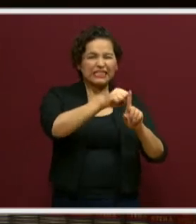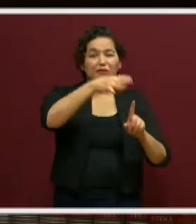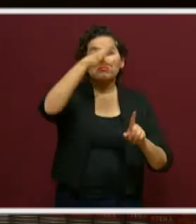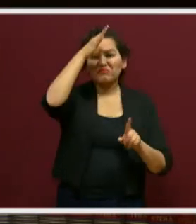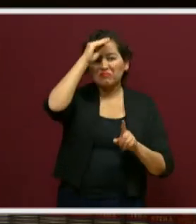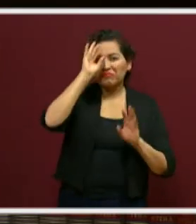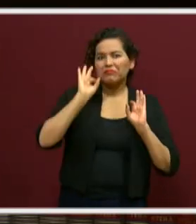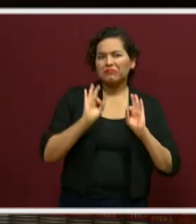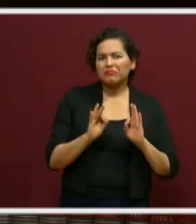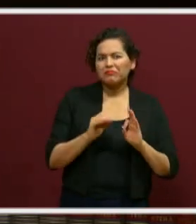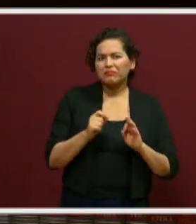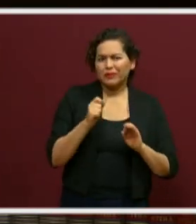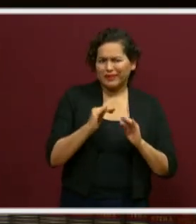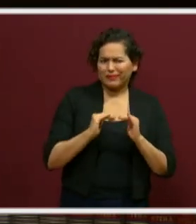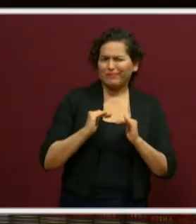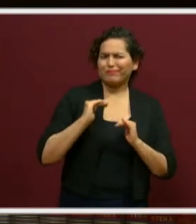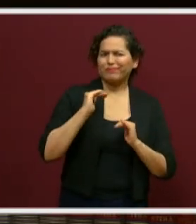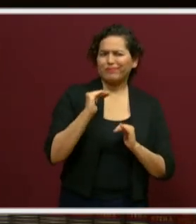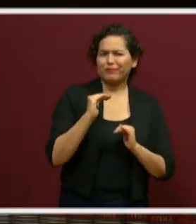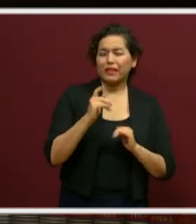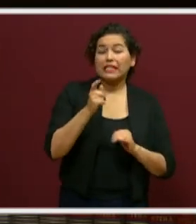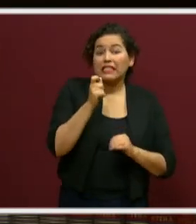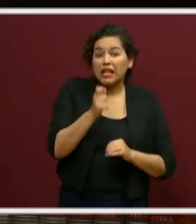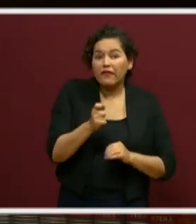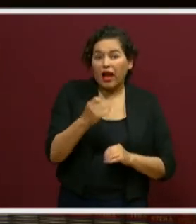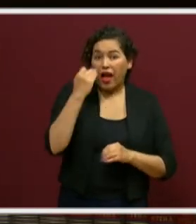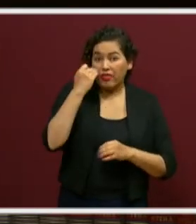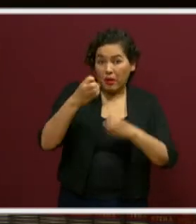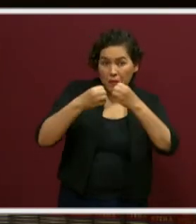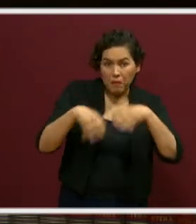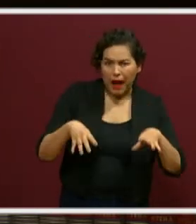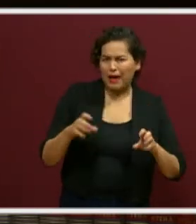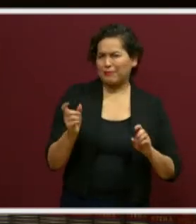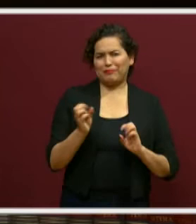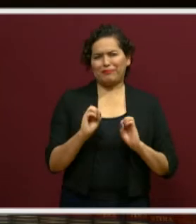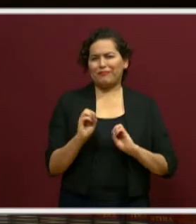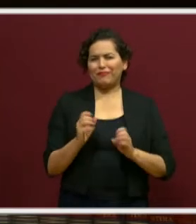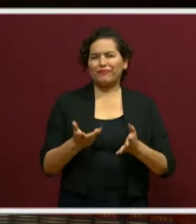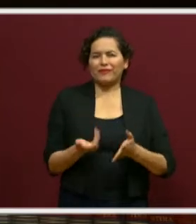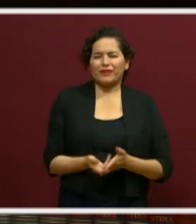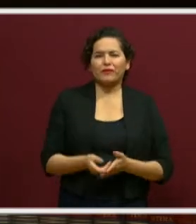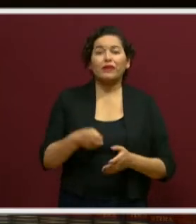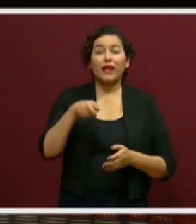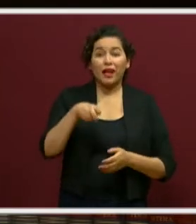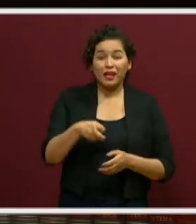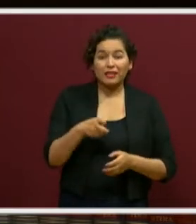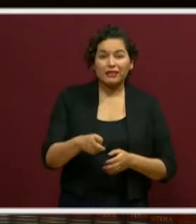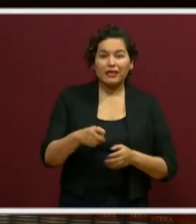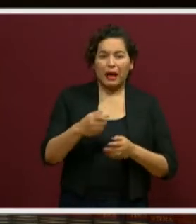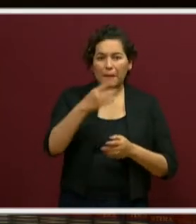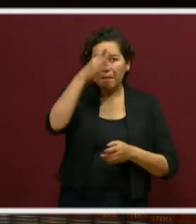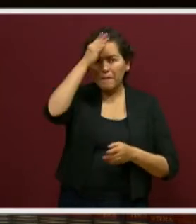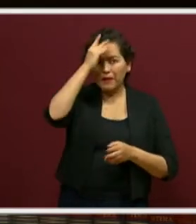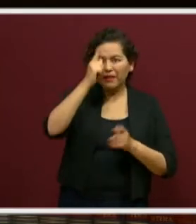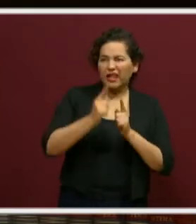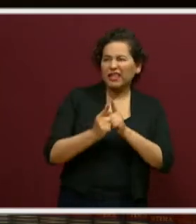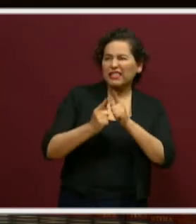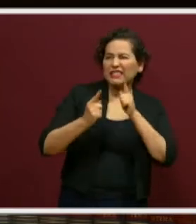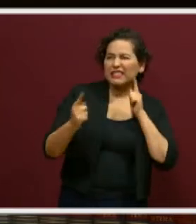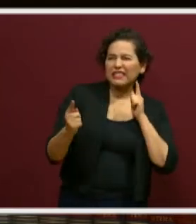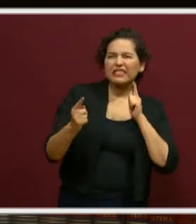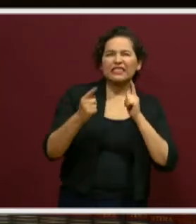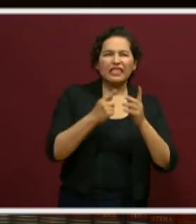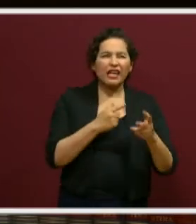quiere decir que no se perdió el tiempo, que se lograron grandes cosas en este aprendizaje a distancia durante más de un año o tres